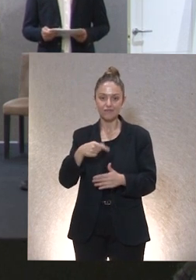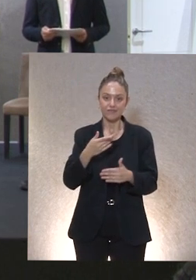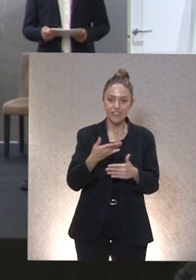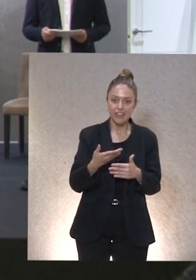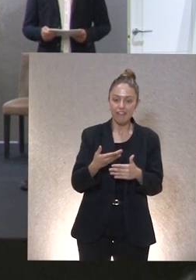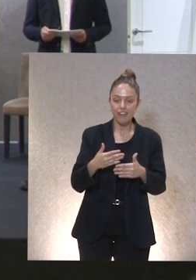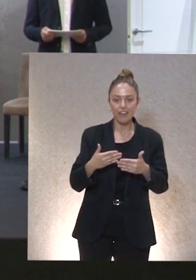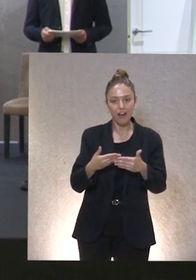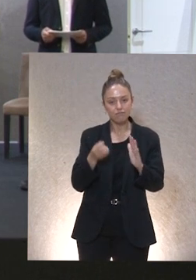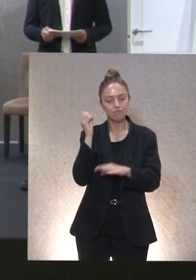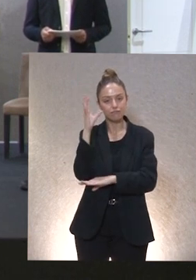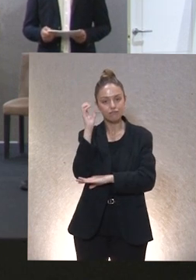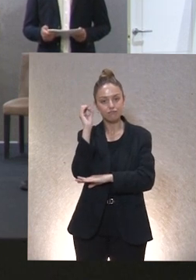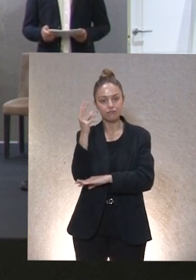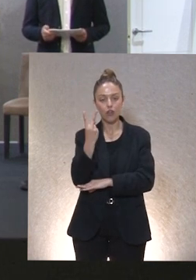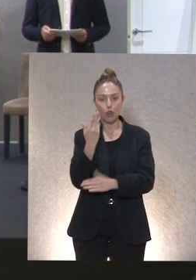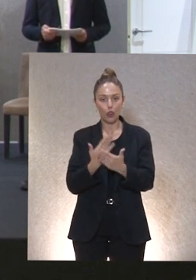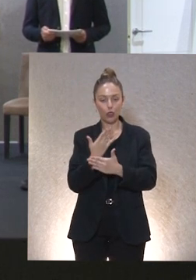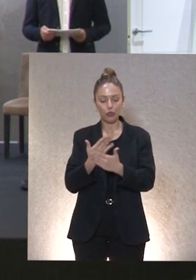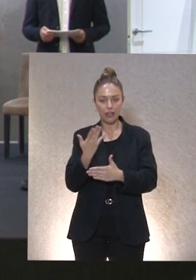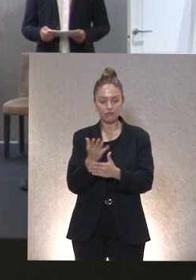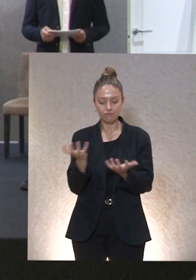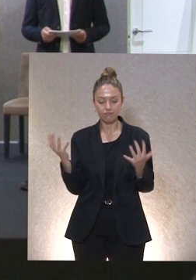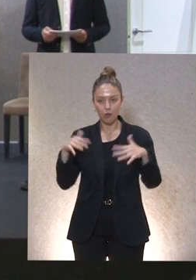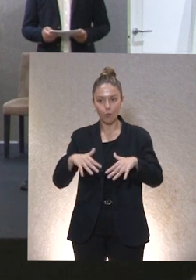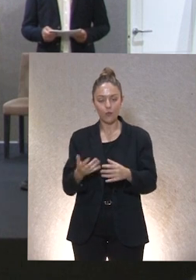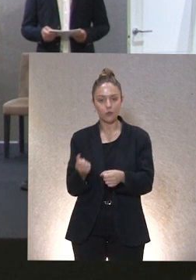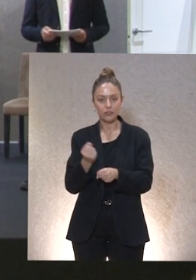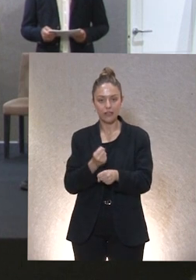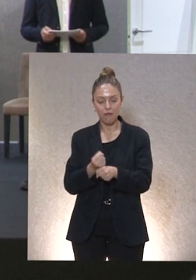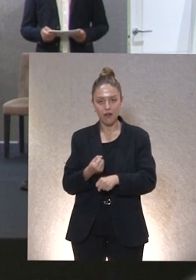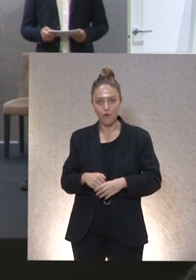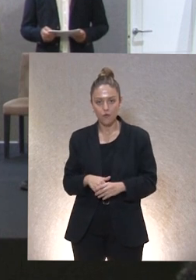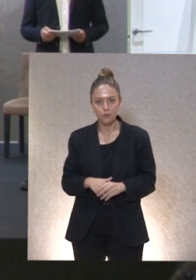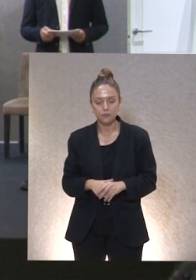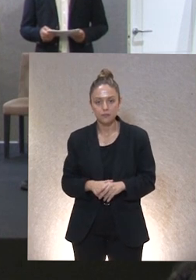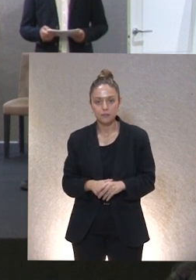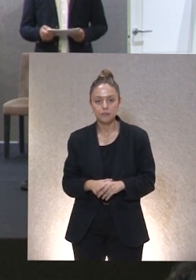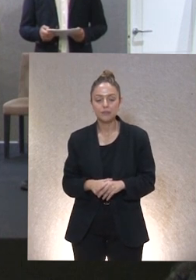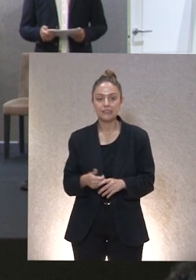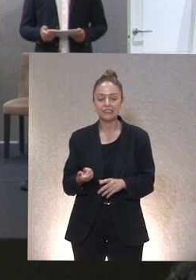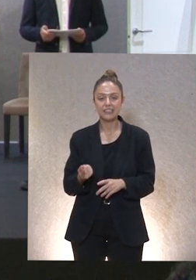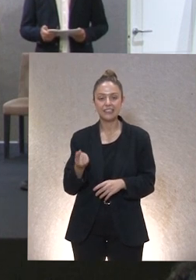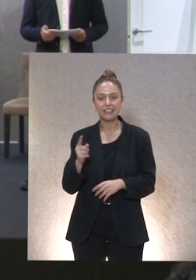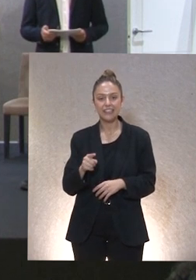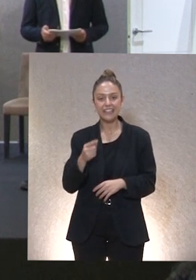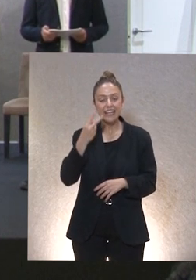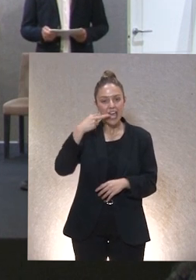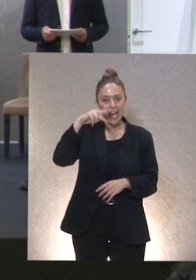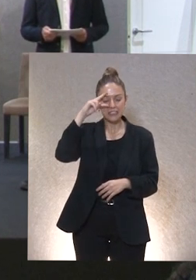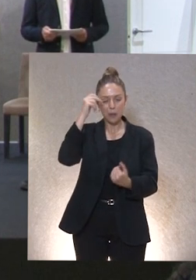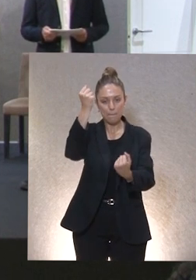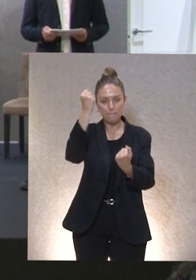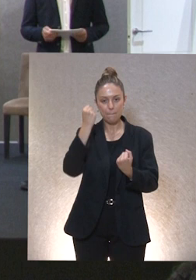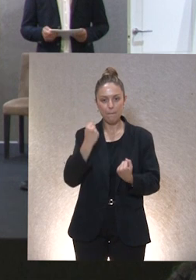desarrollándose en estos dos días de encuentro y de trabajo. Comentábamos antes que vamos a tener aquí a expertos en